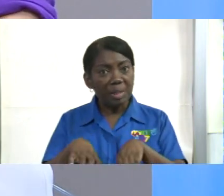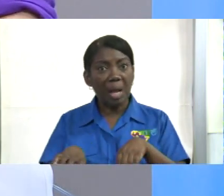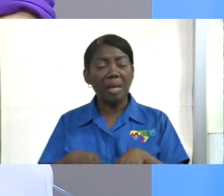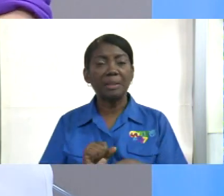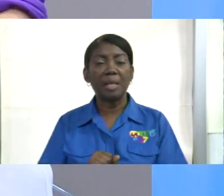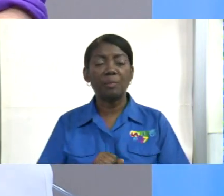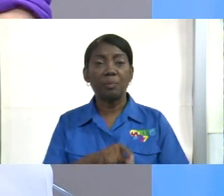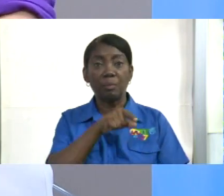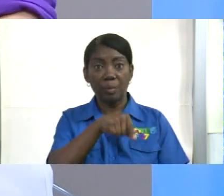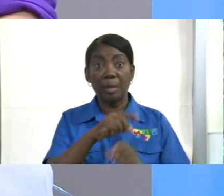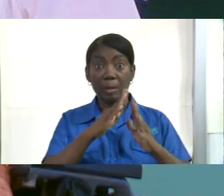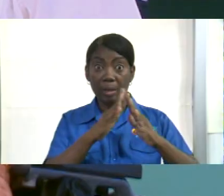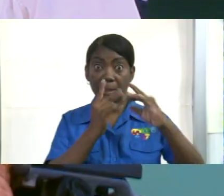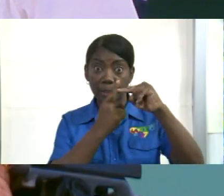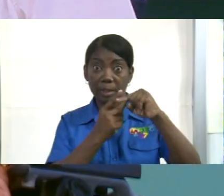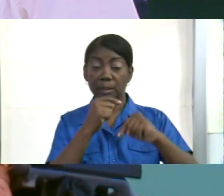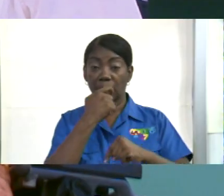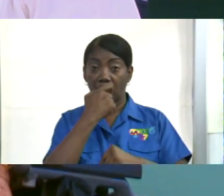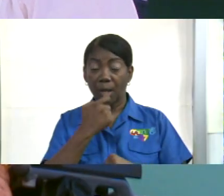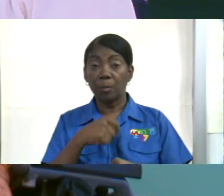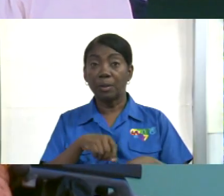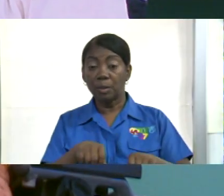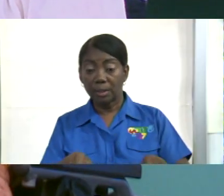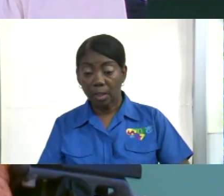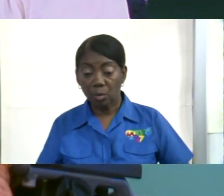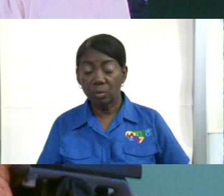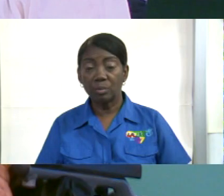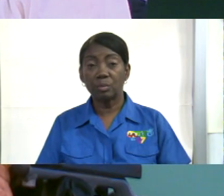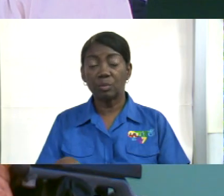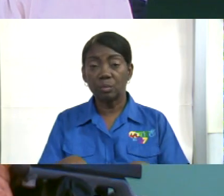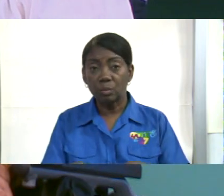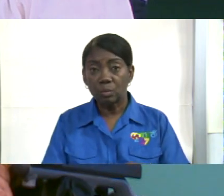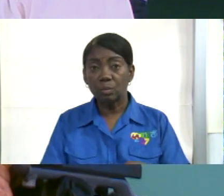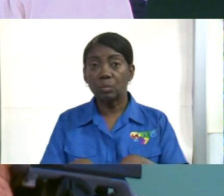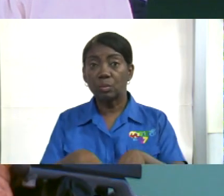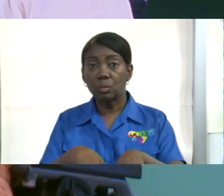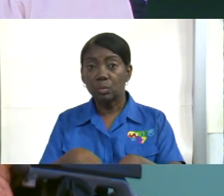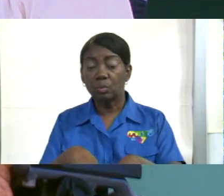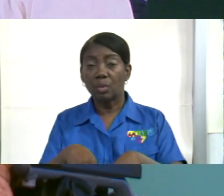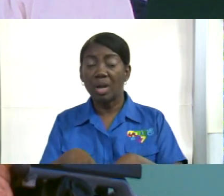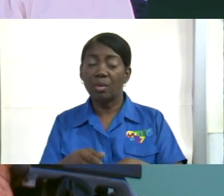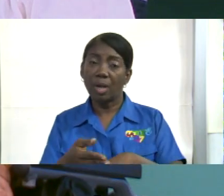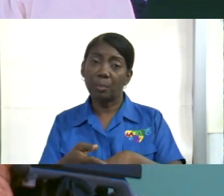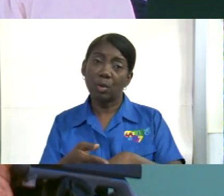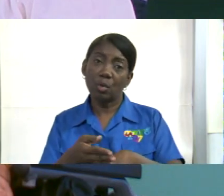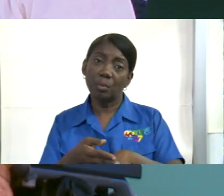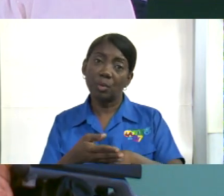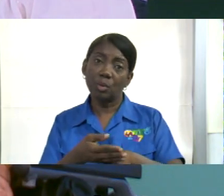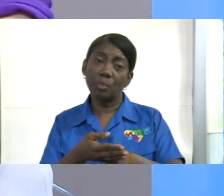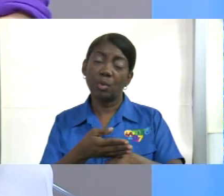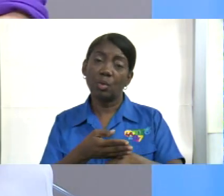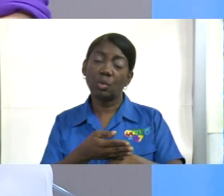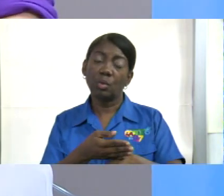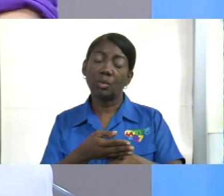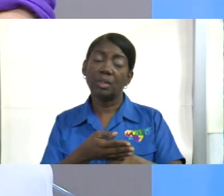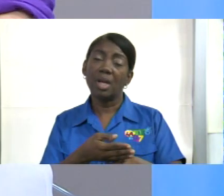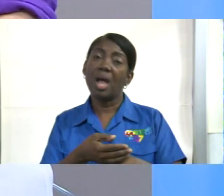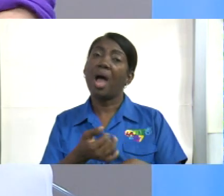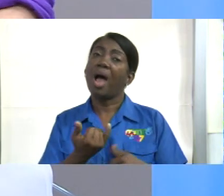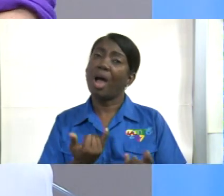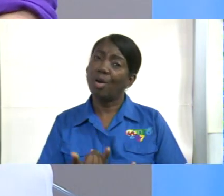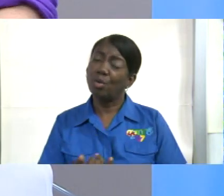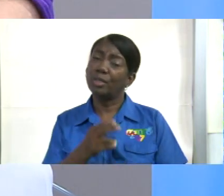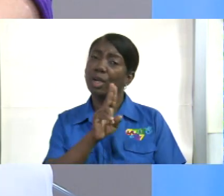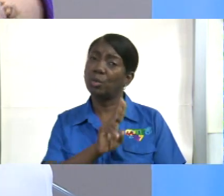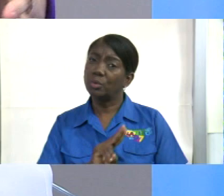misas, cuando andaba con su andador, hasta que, bueno, ahora poco a poco va avanzando y ya tiene que utilizar